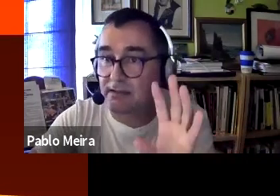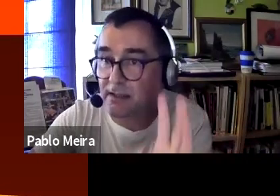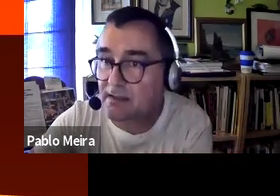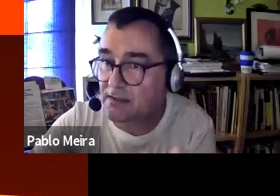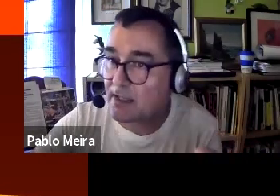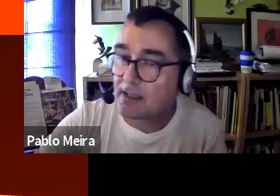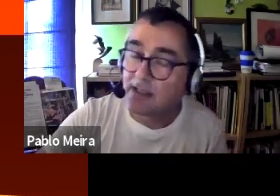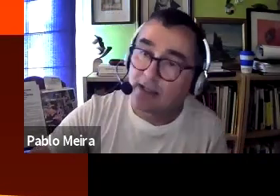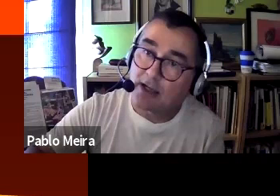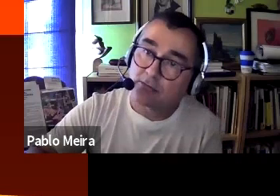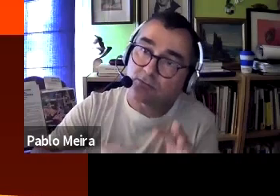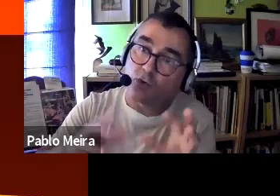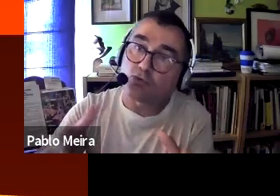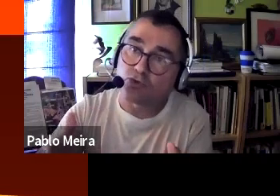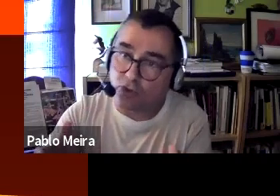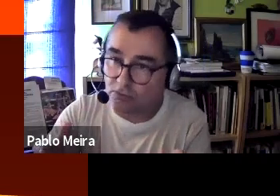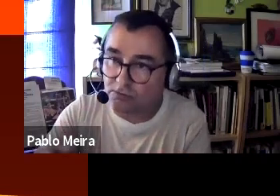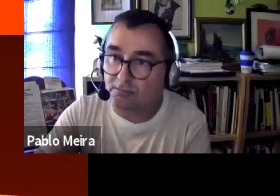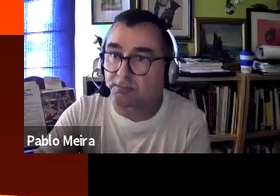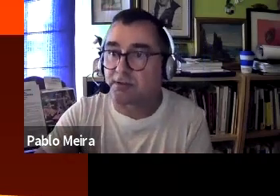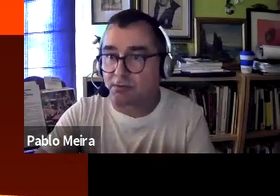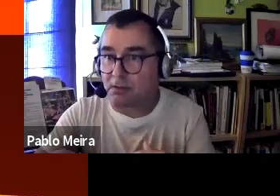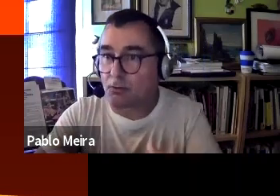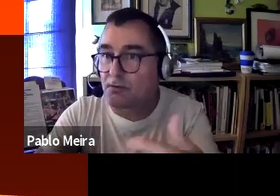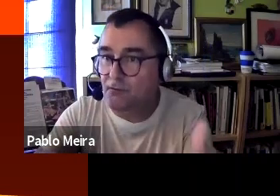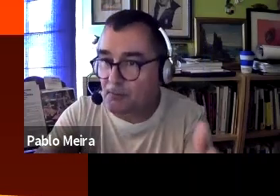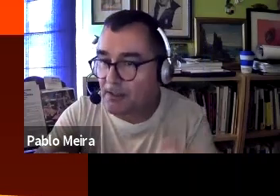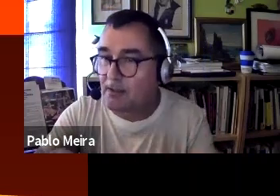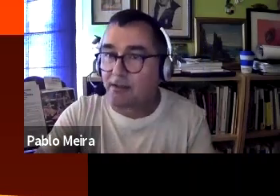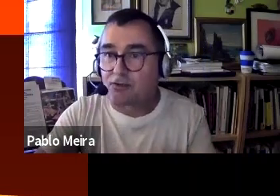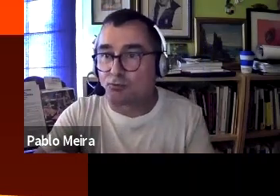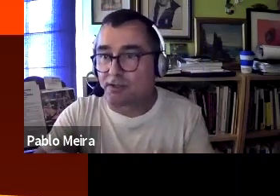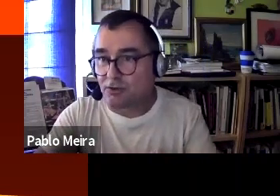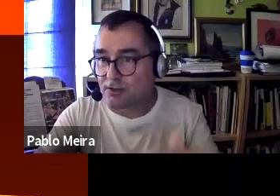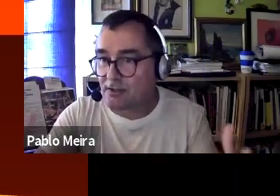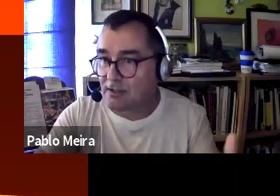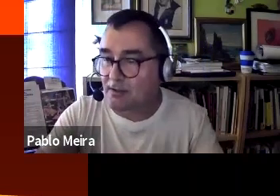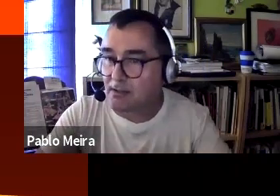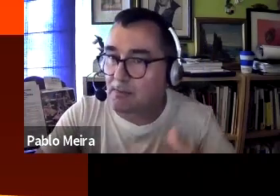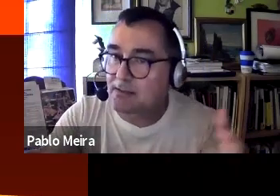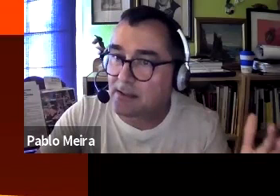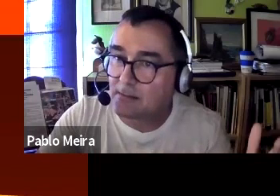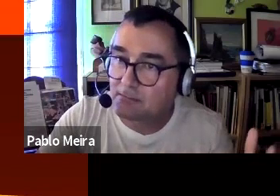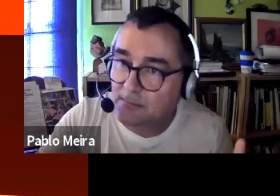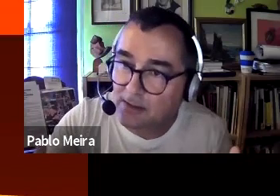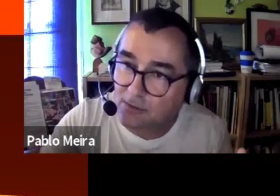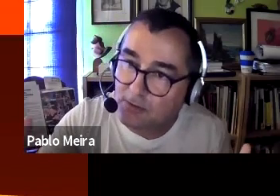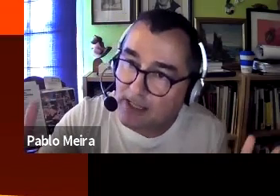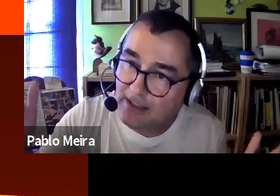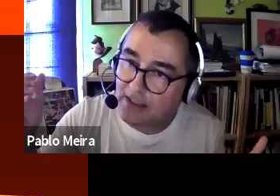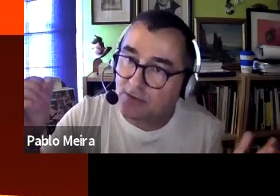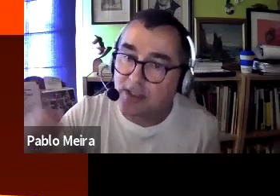Quizás esta sea la conclusión, estamos hablando de un informe que en su versión extendida tiene más de